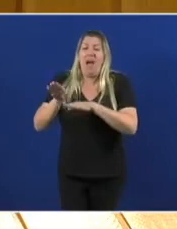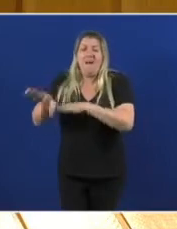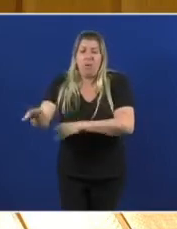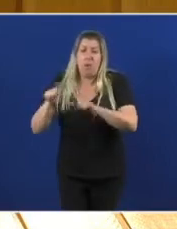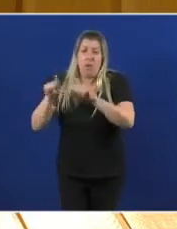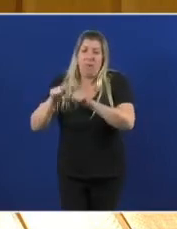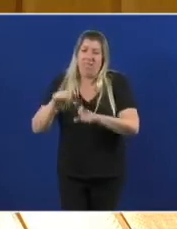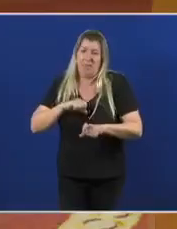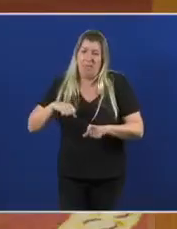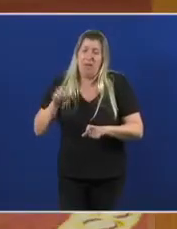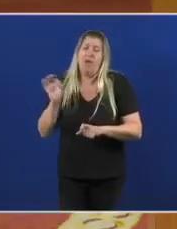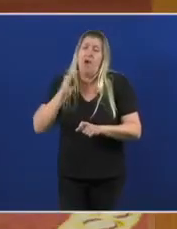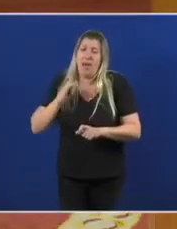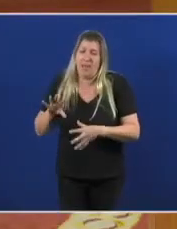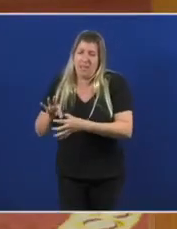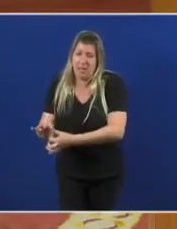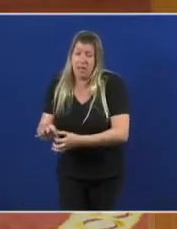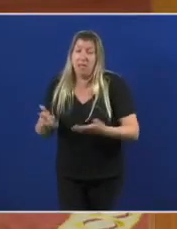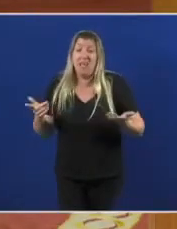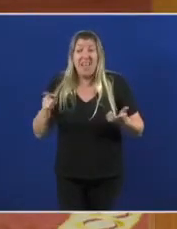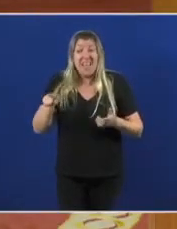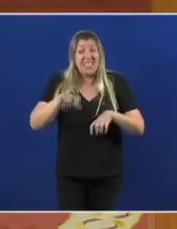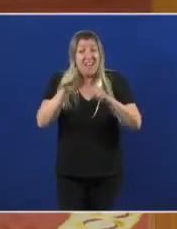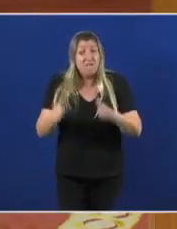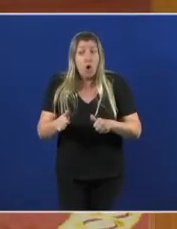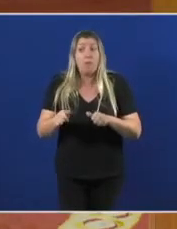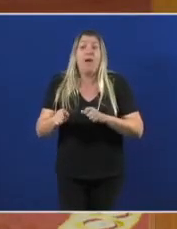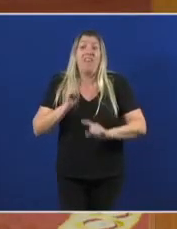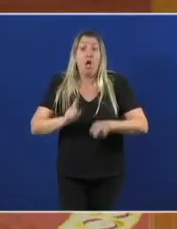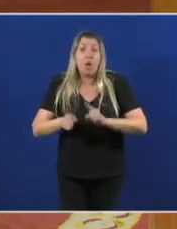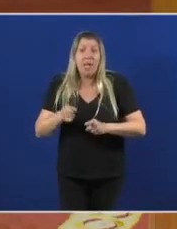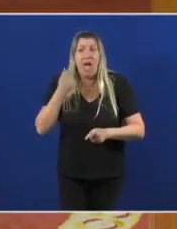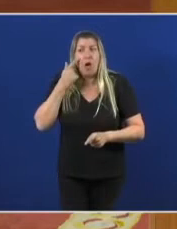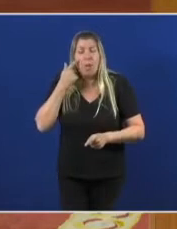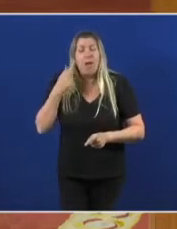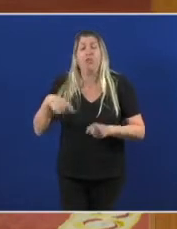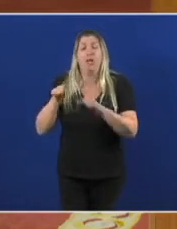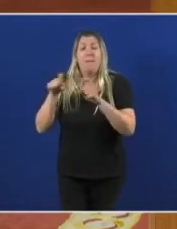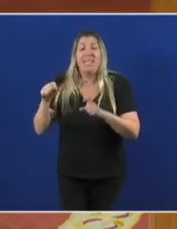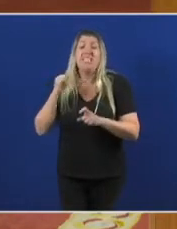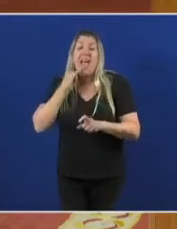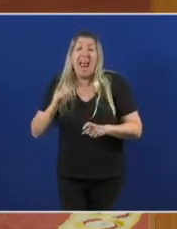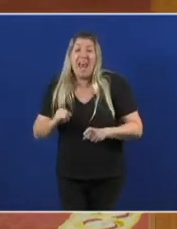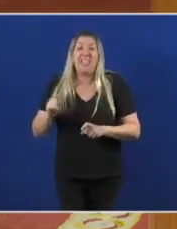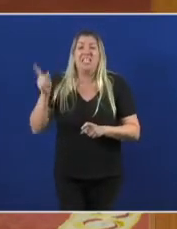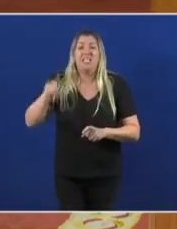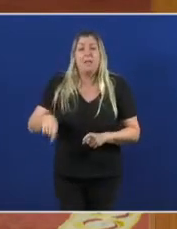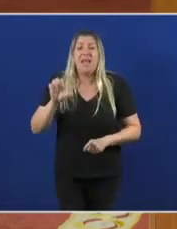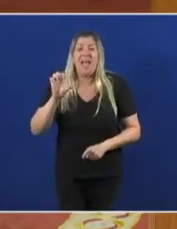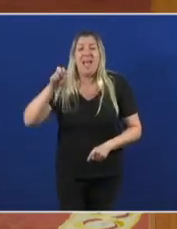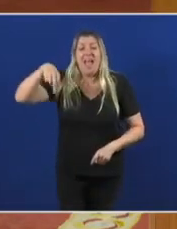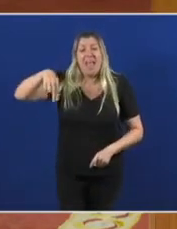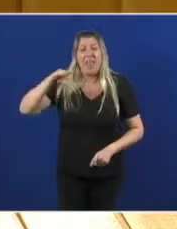E esa forma de gobernar Vemola coas eléctricas Pero tamén con ENCE Con Audaxa Ou con Domus B